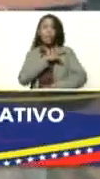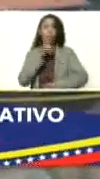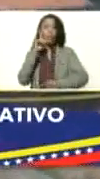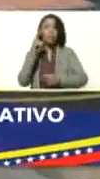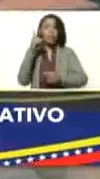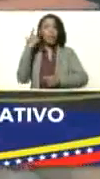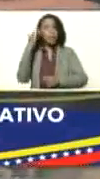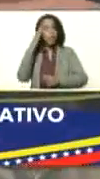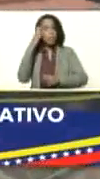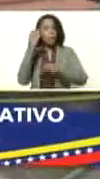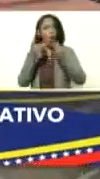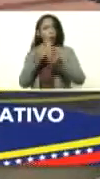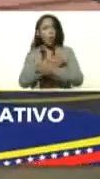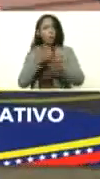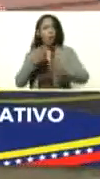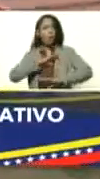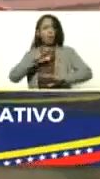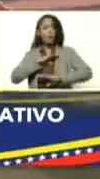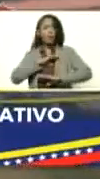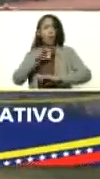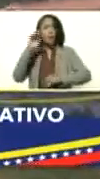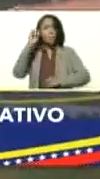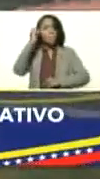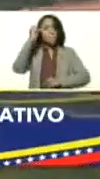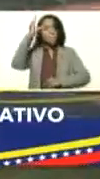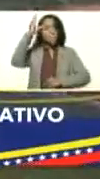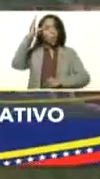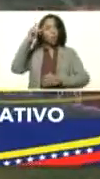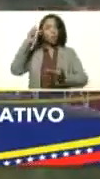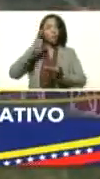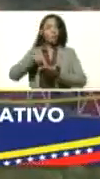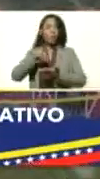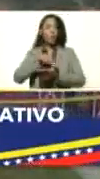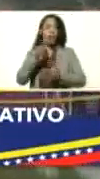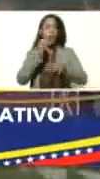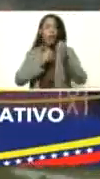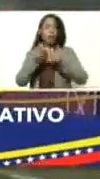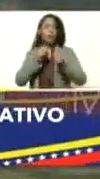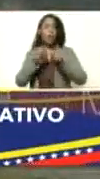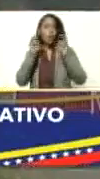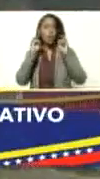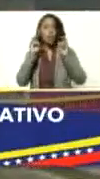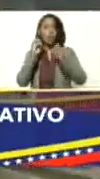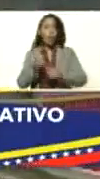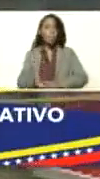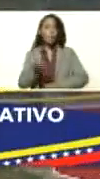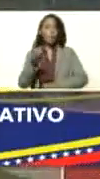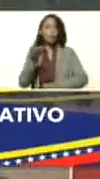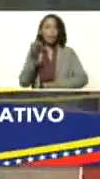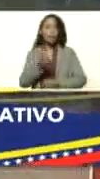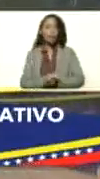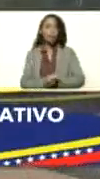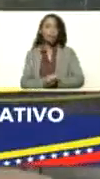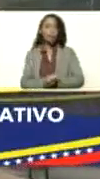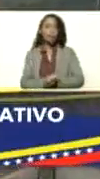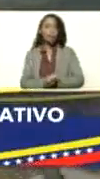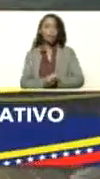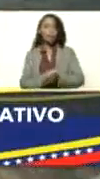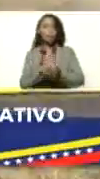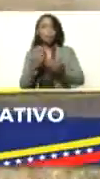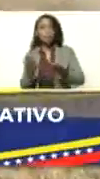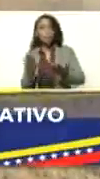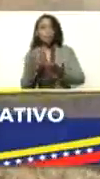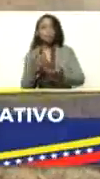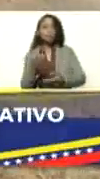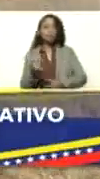beneficios, las potencialidades que tienen las cabras lecheras como un rubro complementario, alternativo e